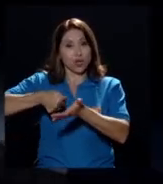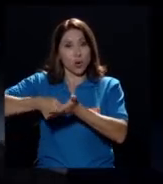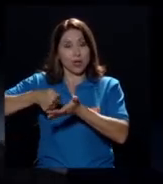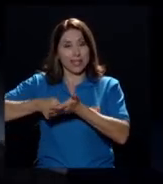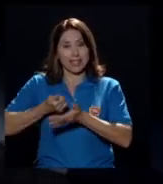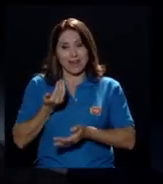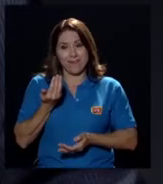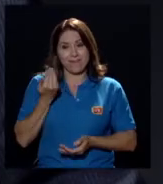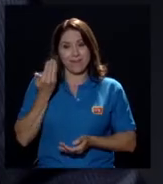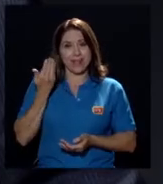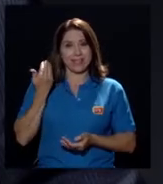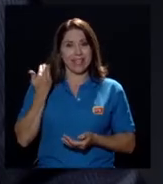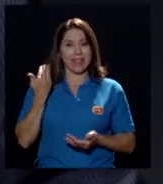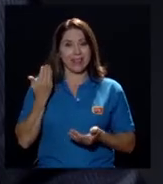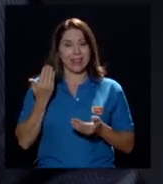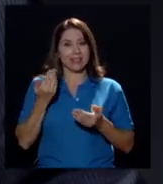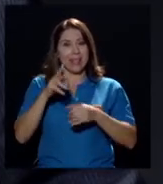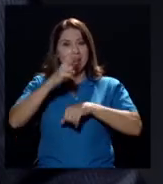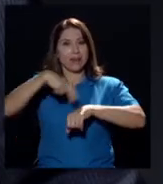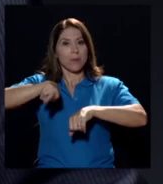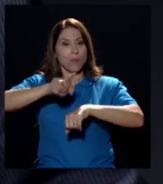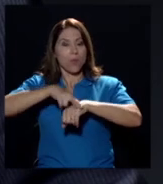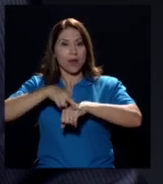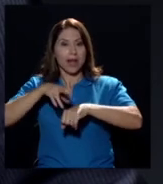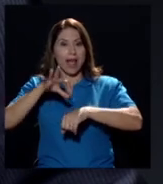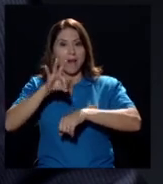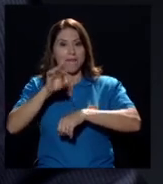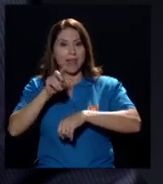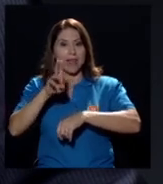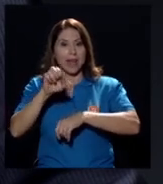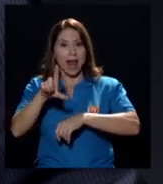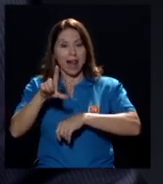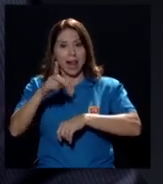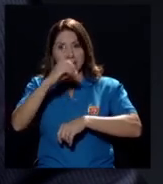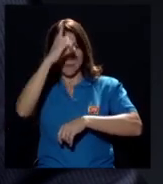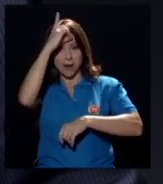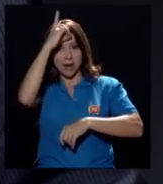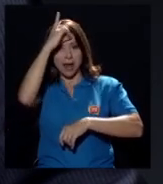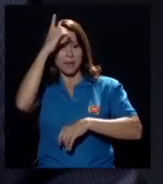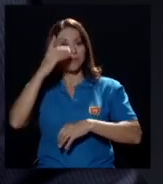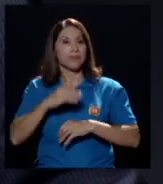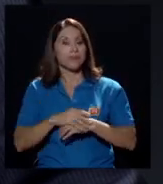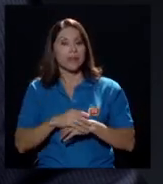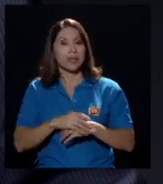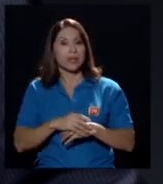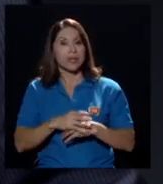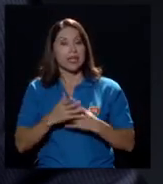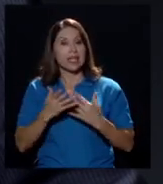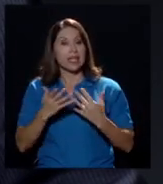en la República Federal Alemana e